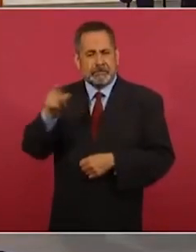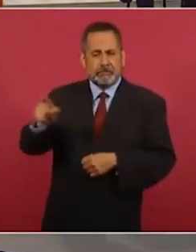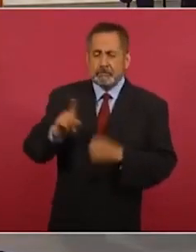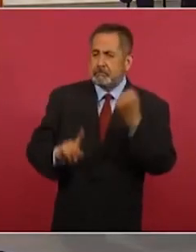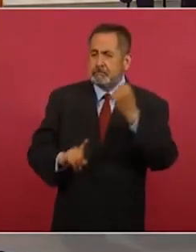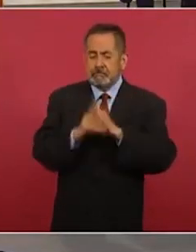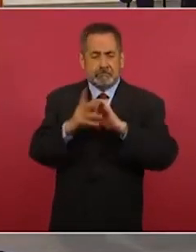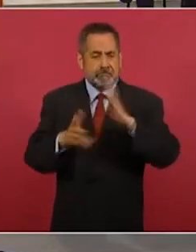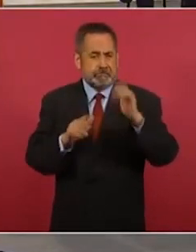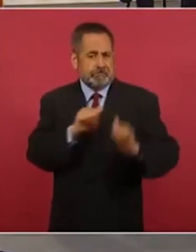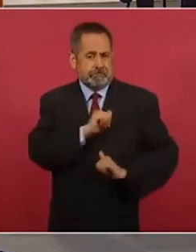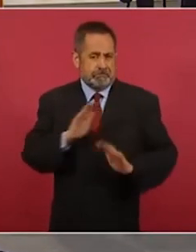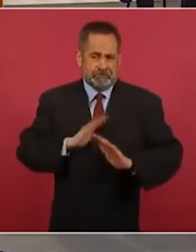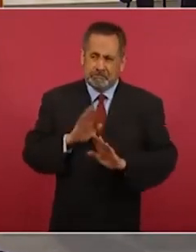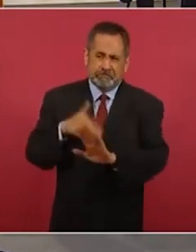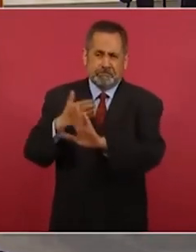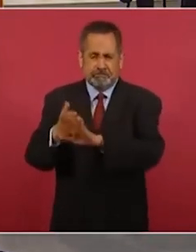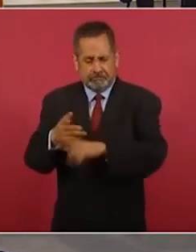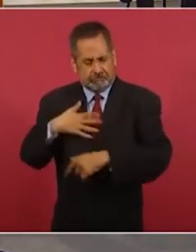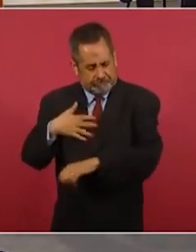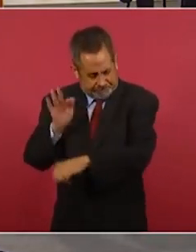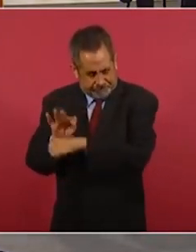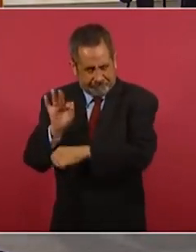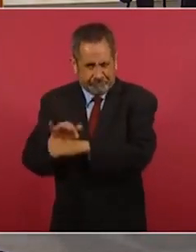Nuestra política exterior